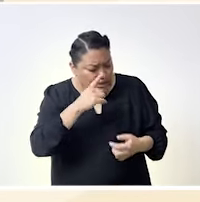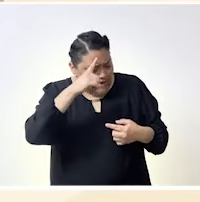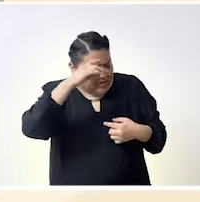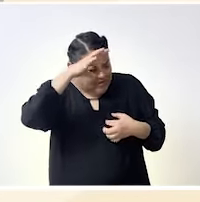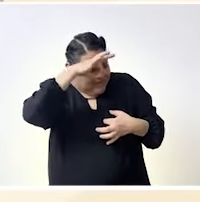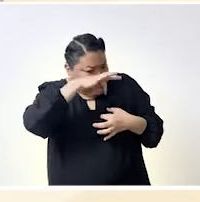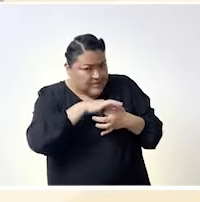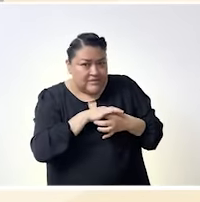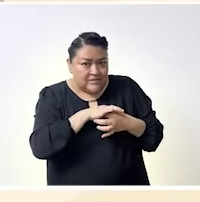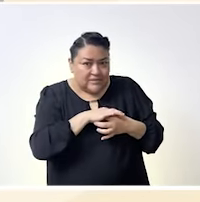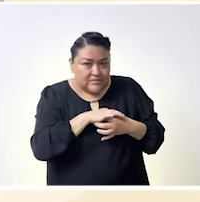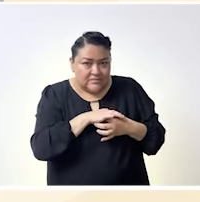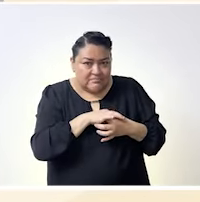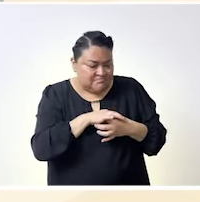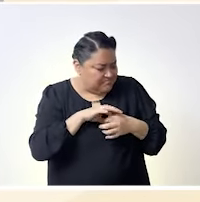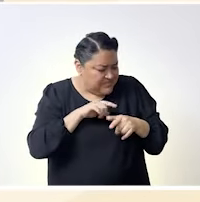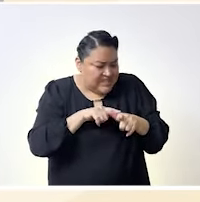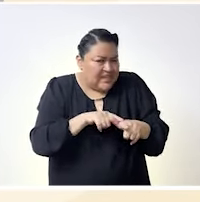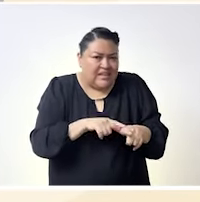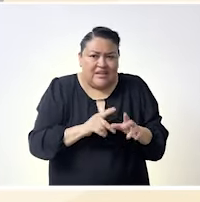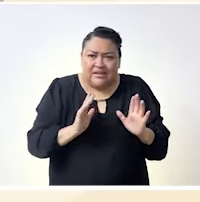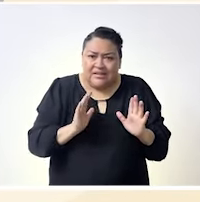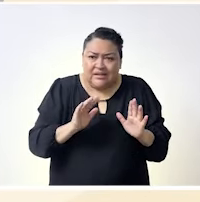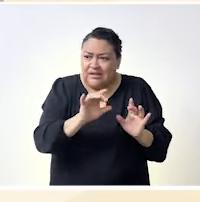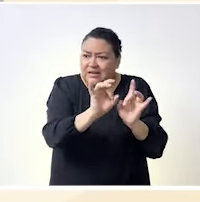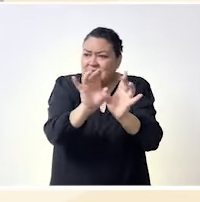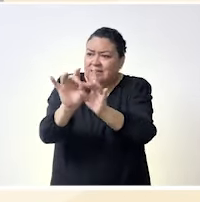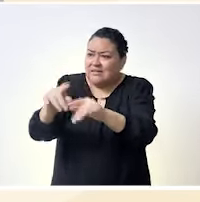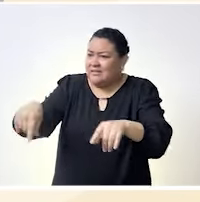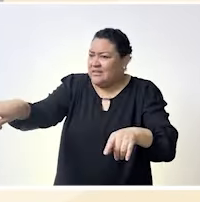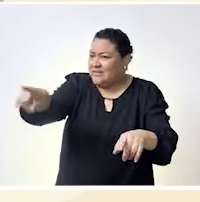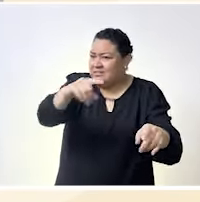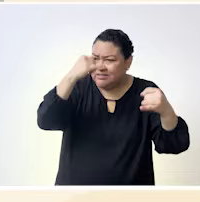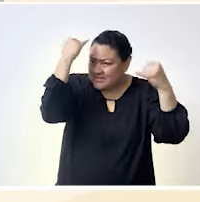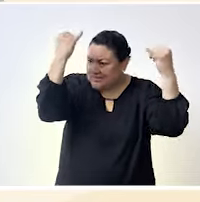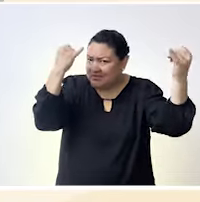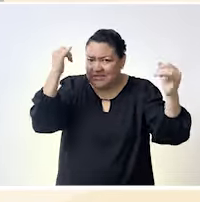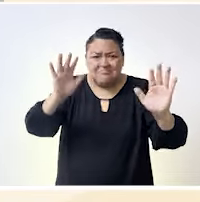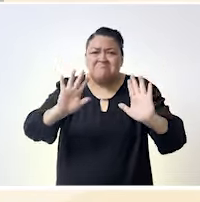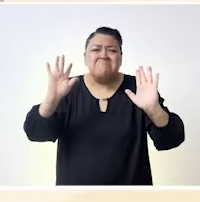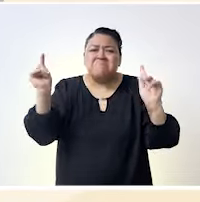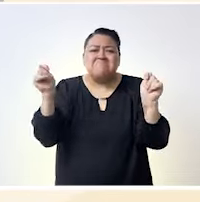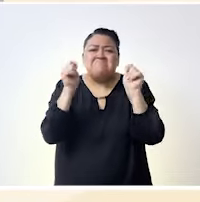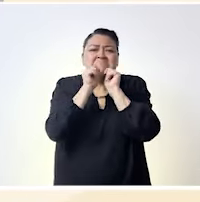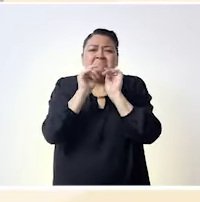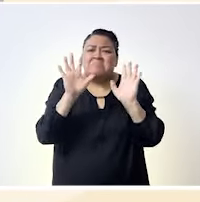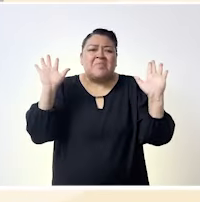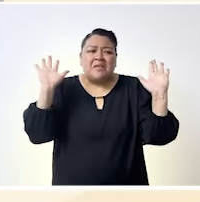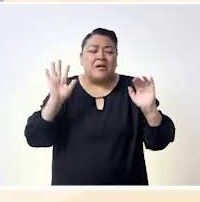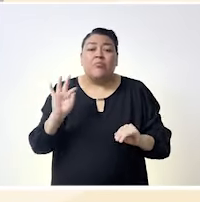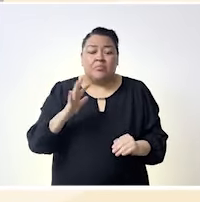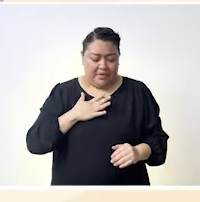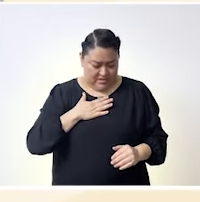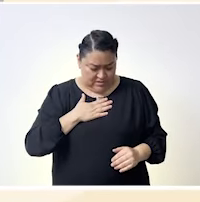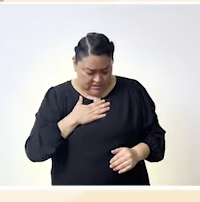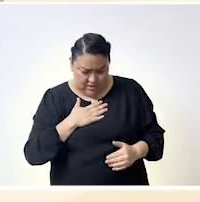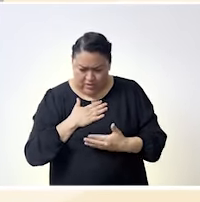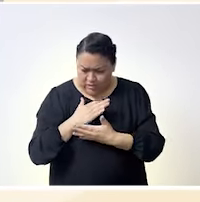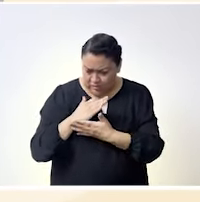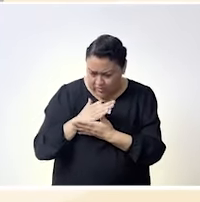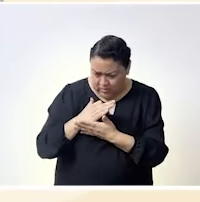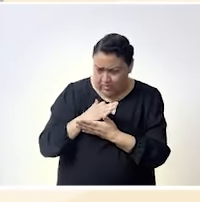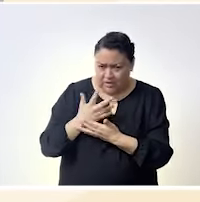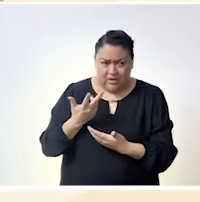puede florecer todo lo demás no importa entonces no importa si tienes un